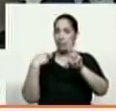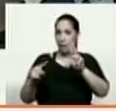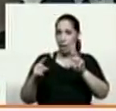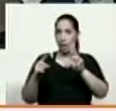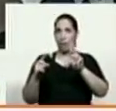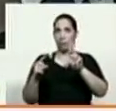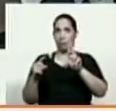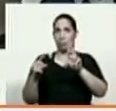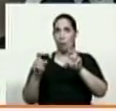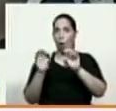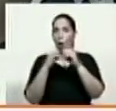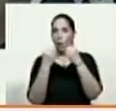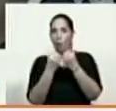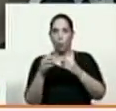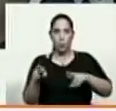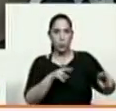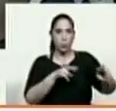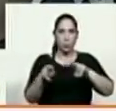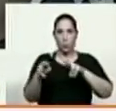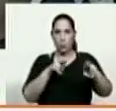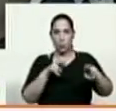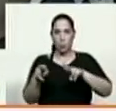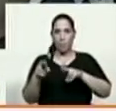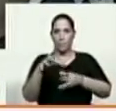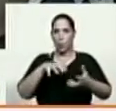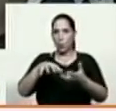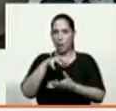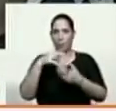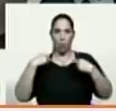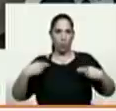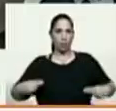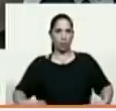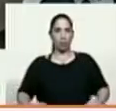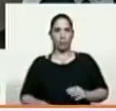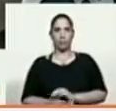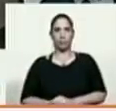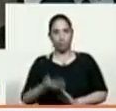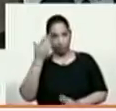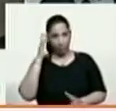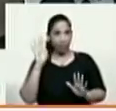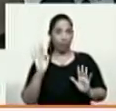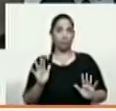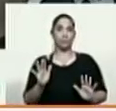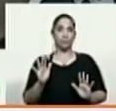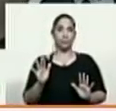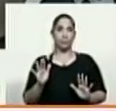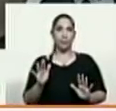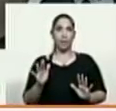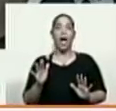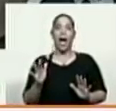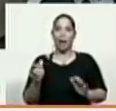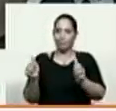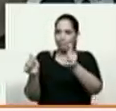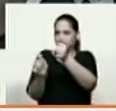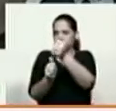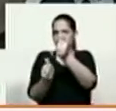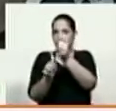para la coordinación de asuntos humanitarios dependiente de la Secretaría de la ONU